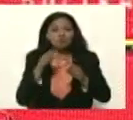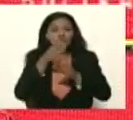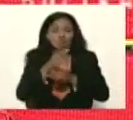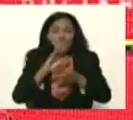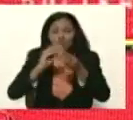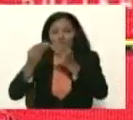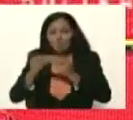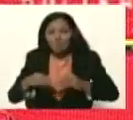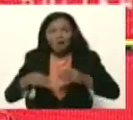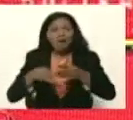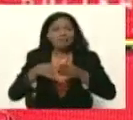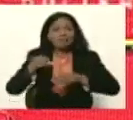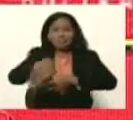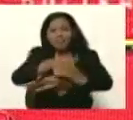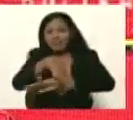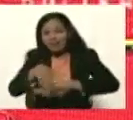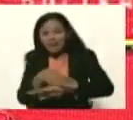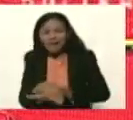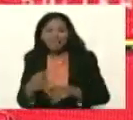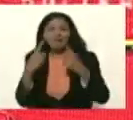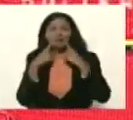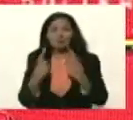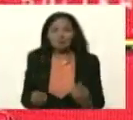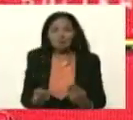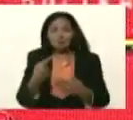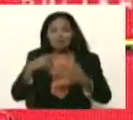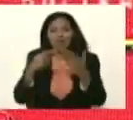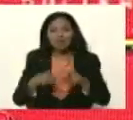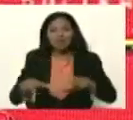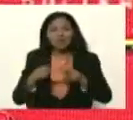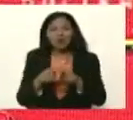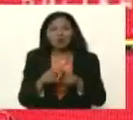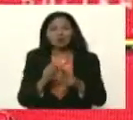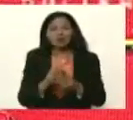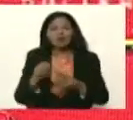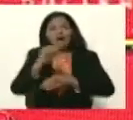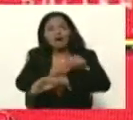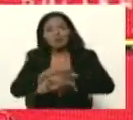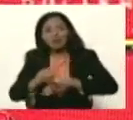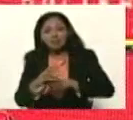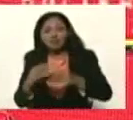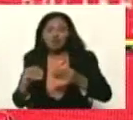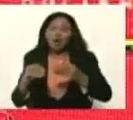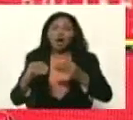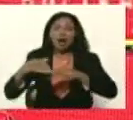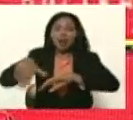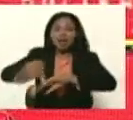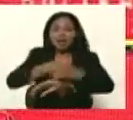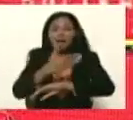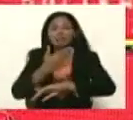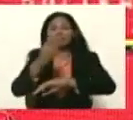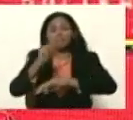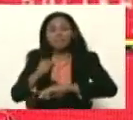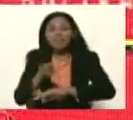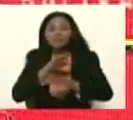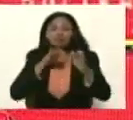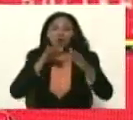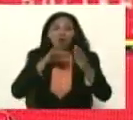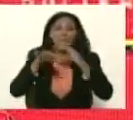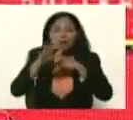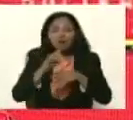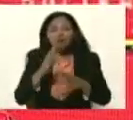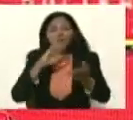al asfaltado de todas las autopistas de todas las avenidas de todas las calles de todos los barrios de todas las